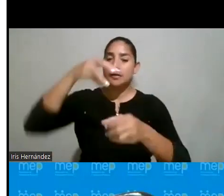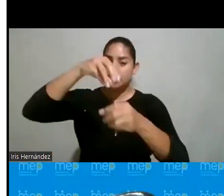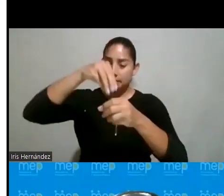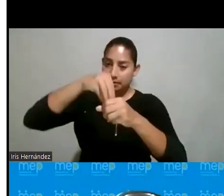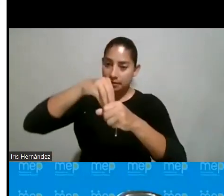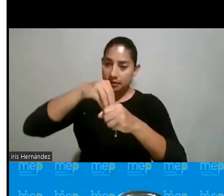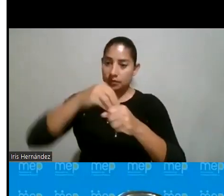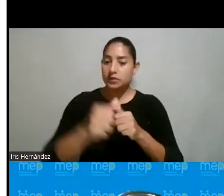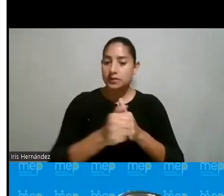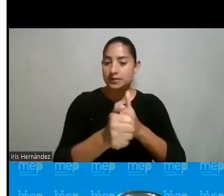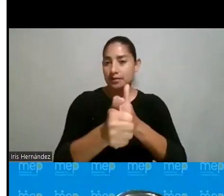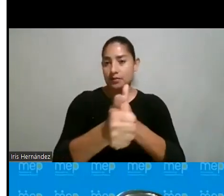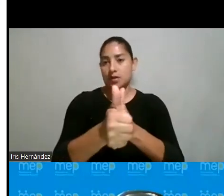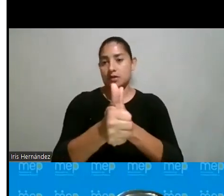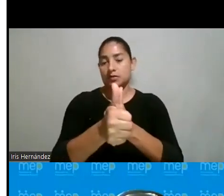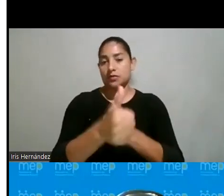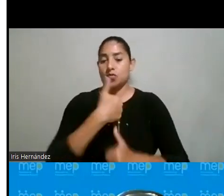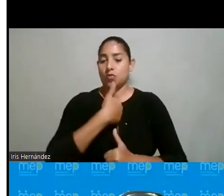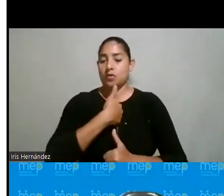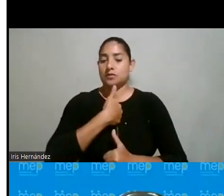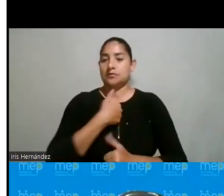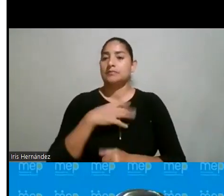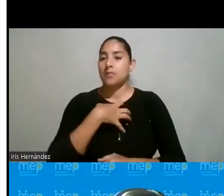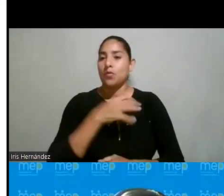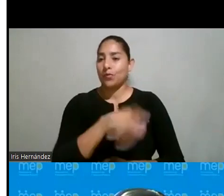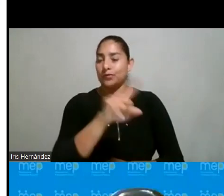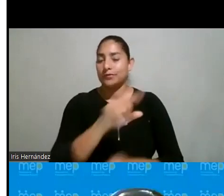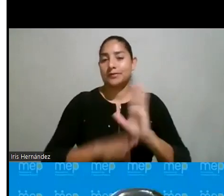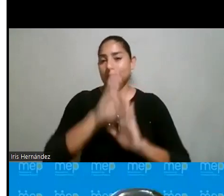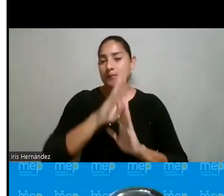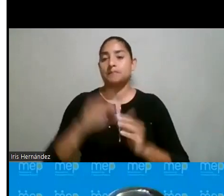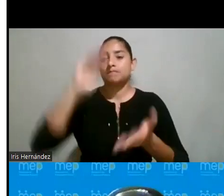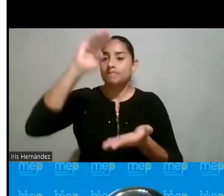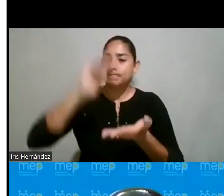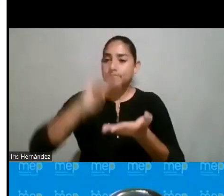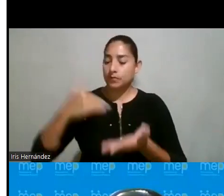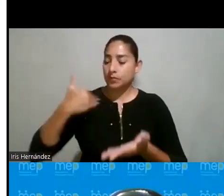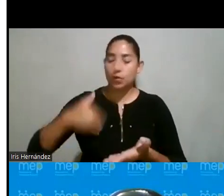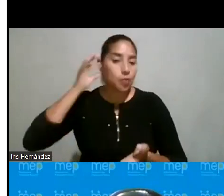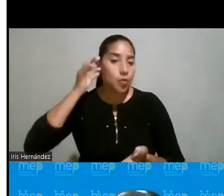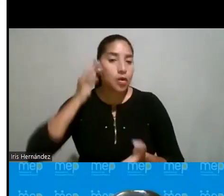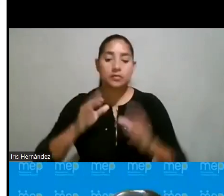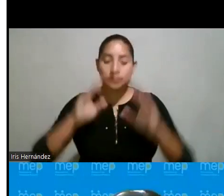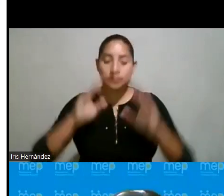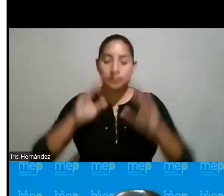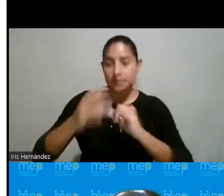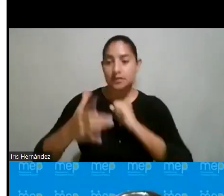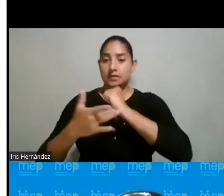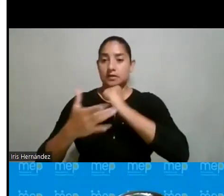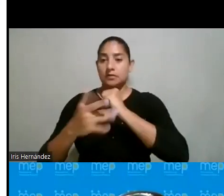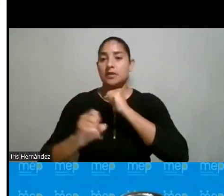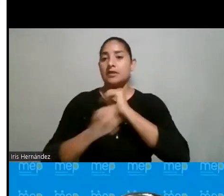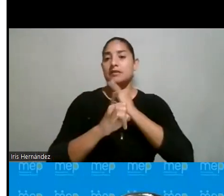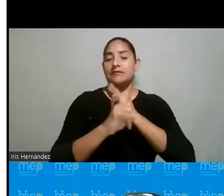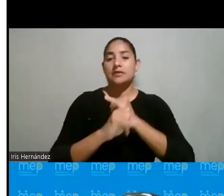seguimiento que se hace a la autoeficacia vocacional. La disminución de la brecha de género en ciencia y tecnología, el poder identificar